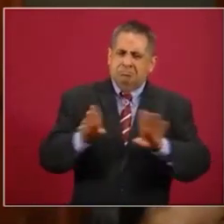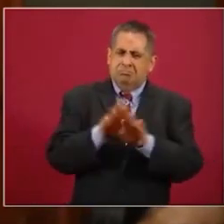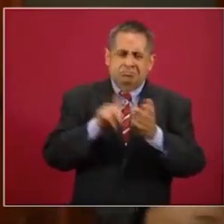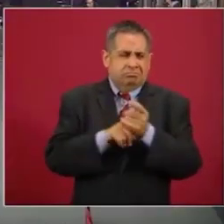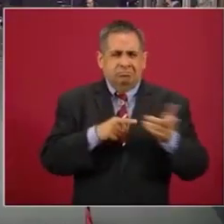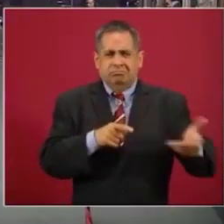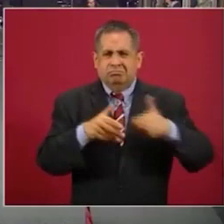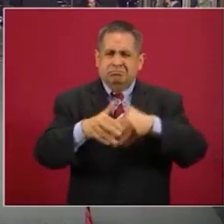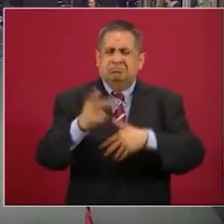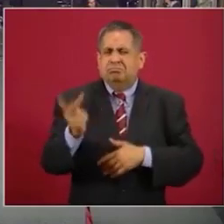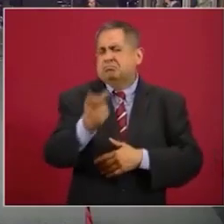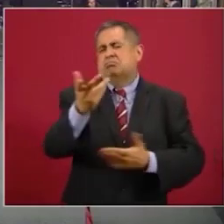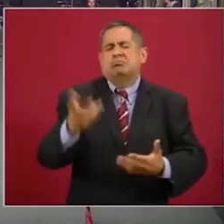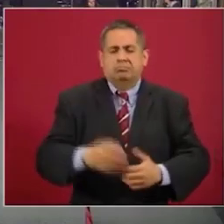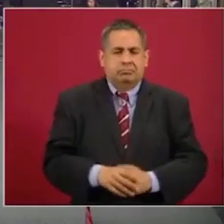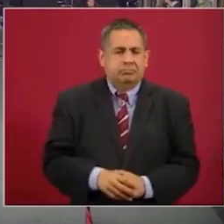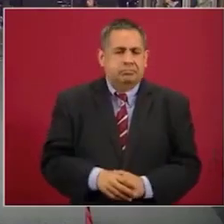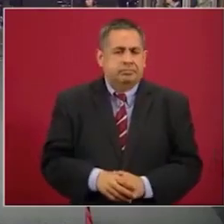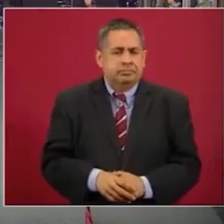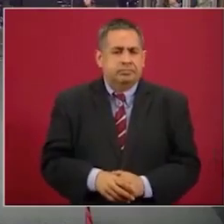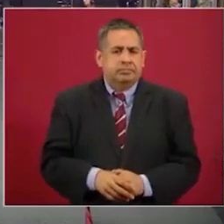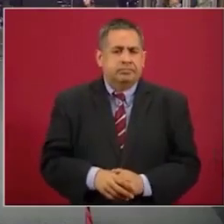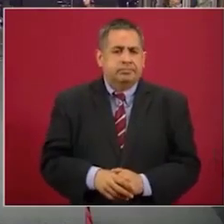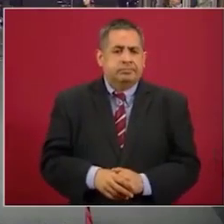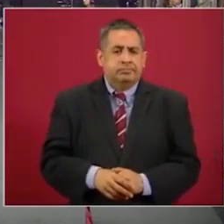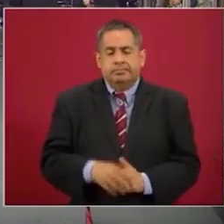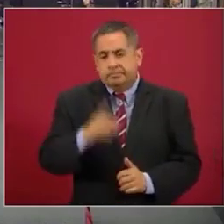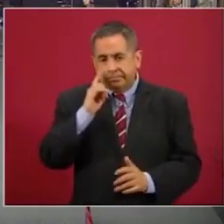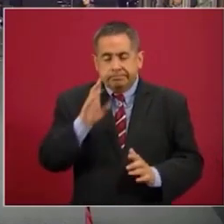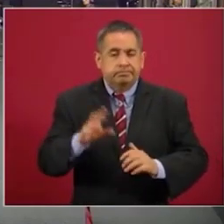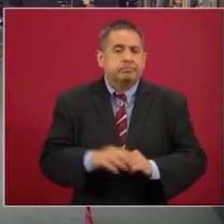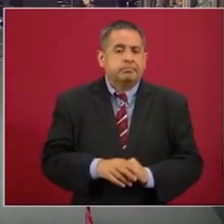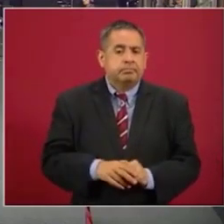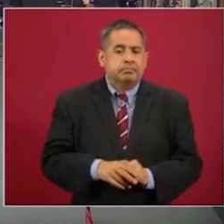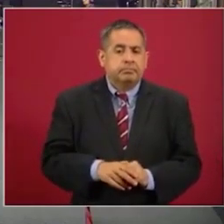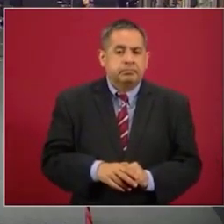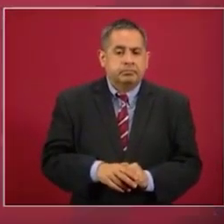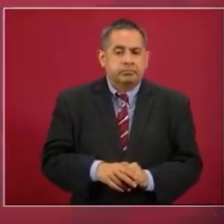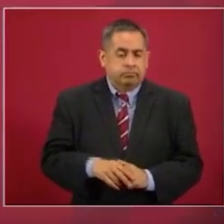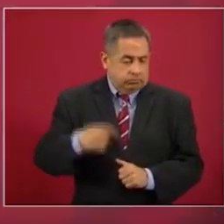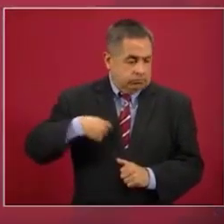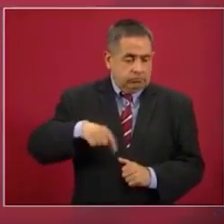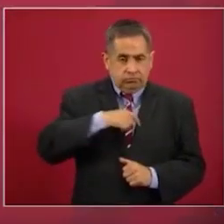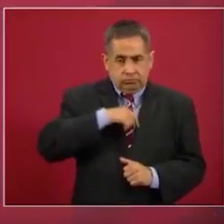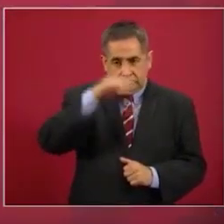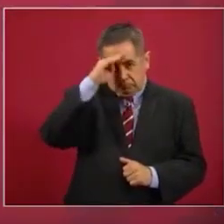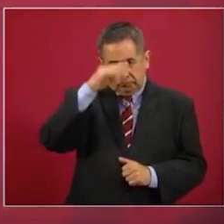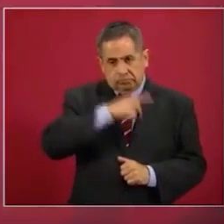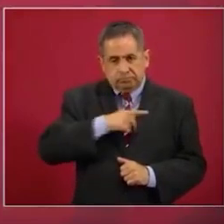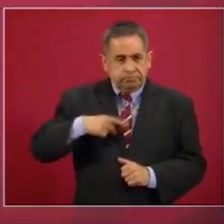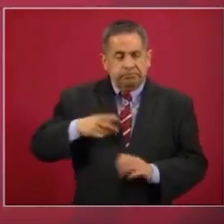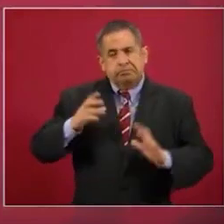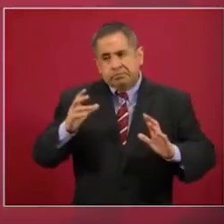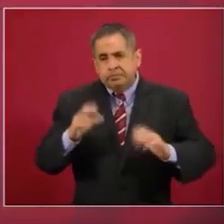en esta marcha, presidente. Mire, yo creo que nosotros debemos de